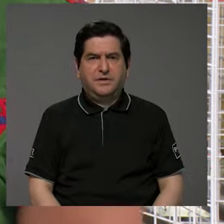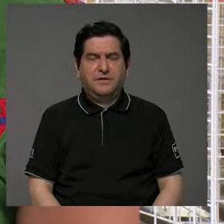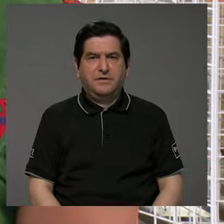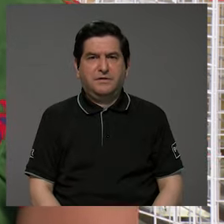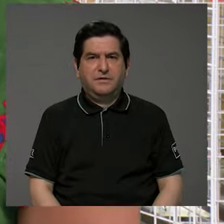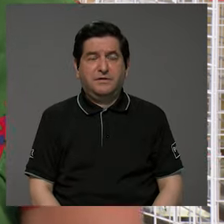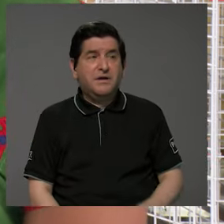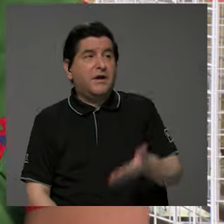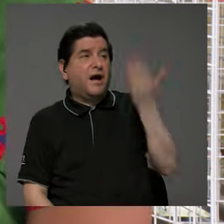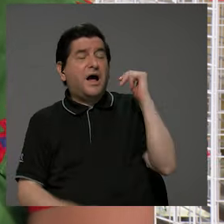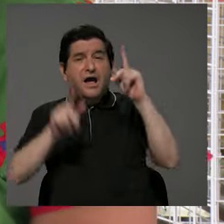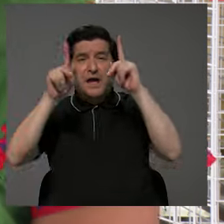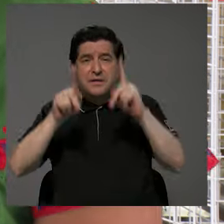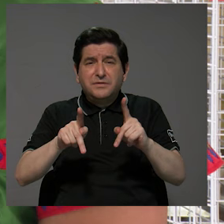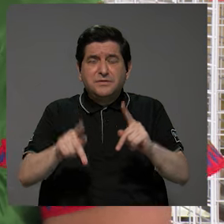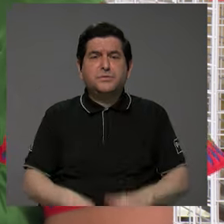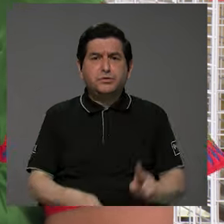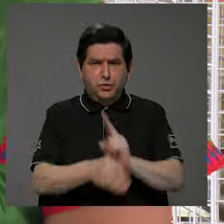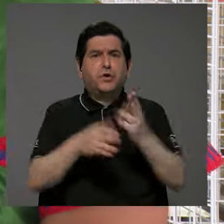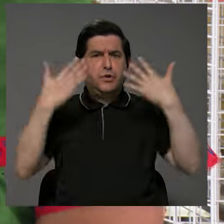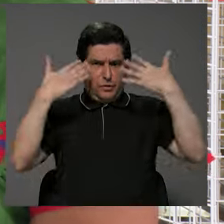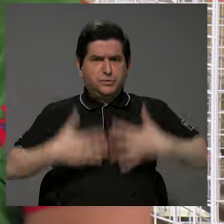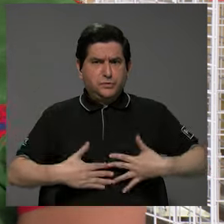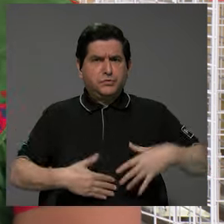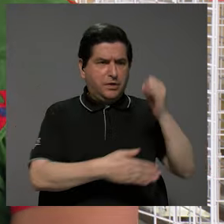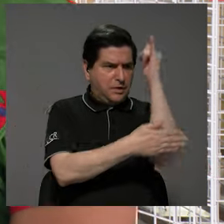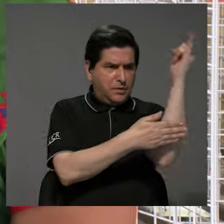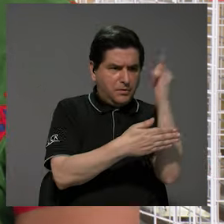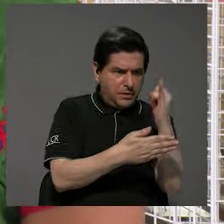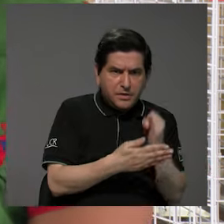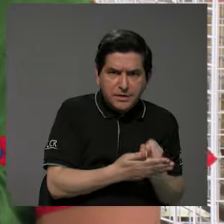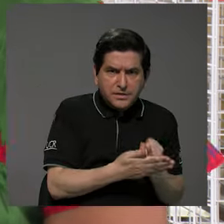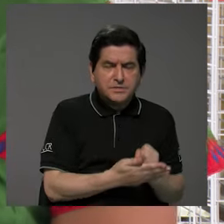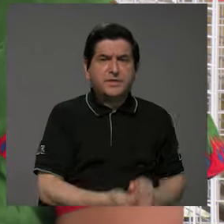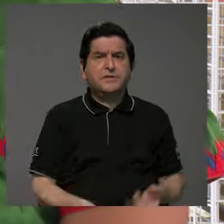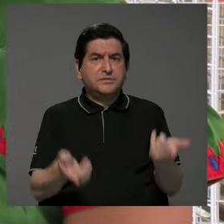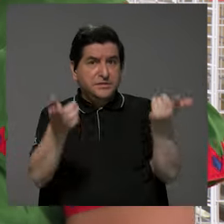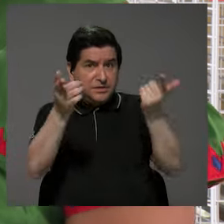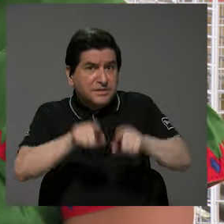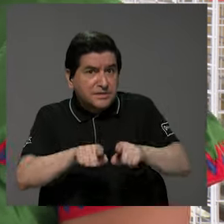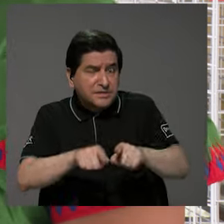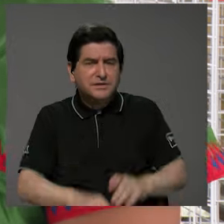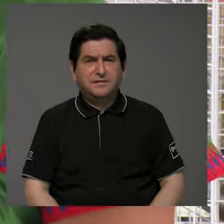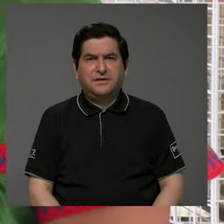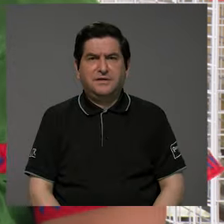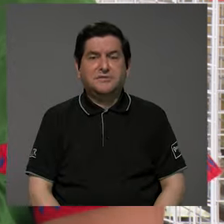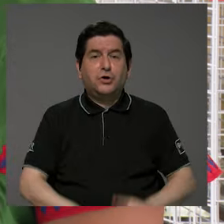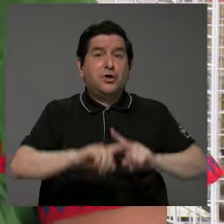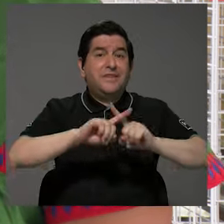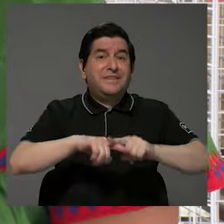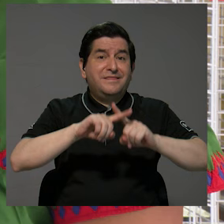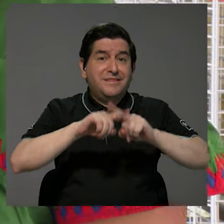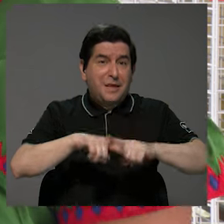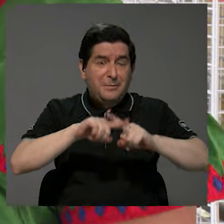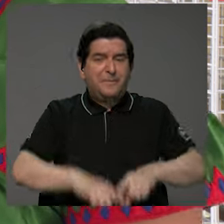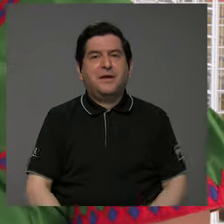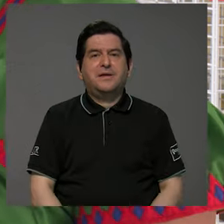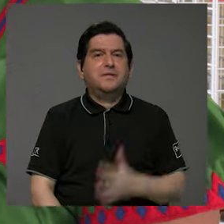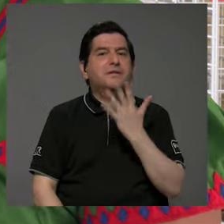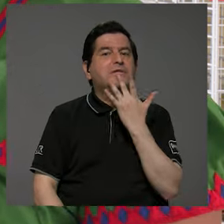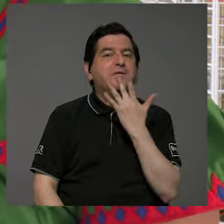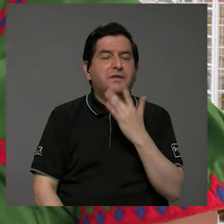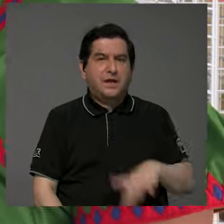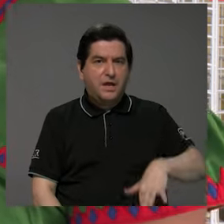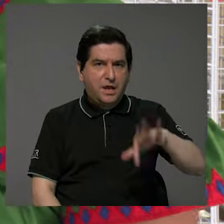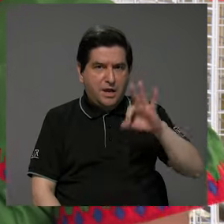personas antiguas usaban los vestidos y los diseños son, son por, bueno, depende de los colores, escogemos,